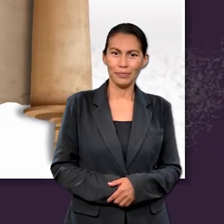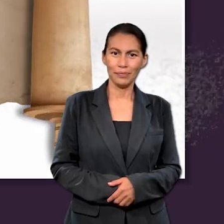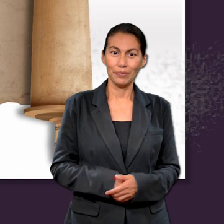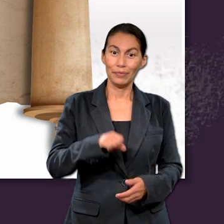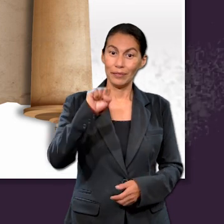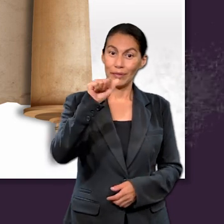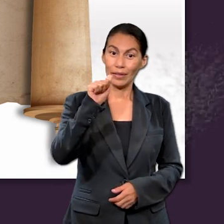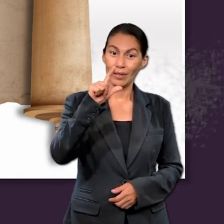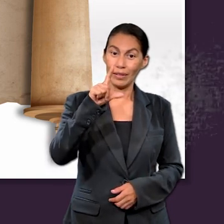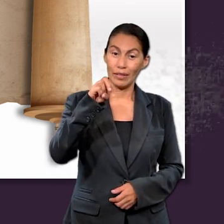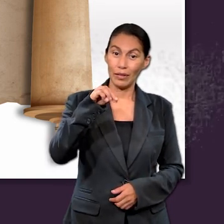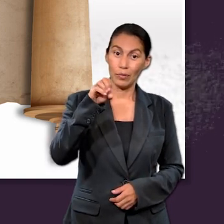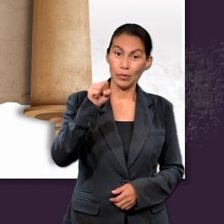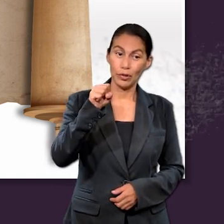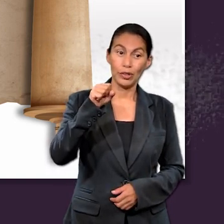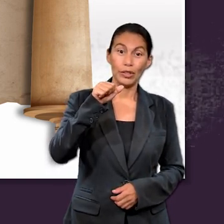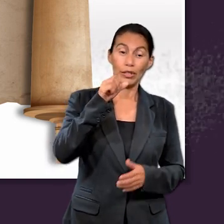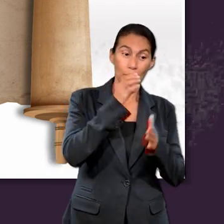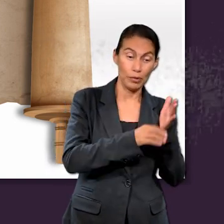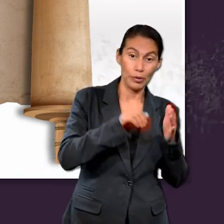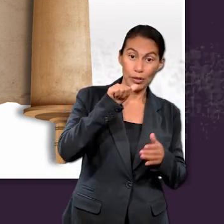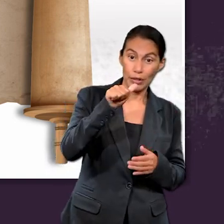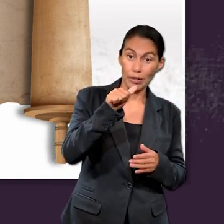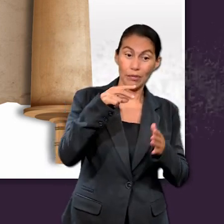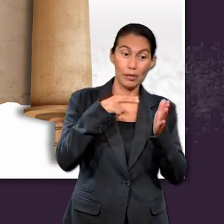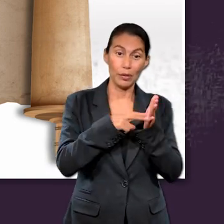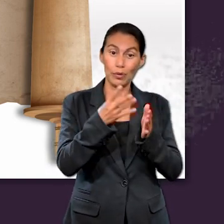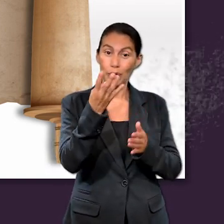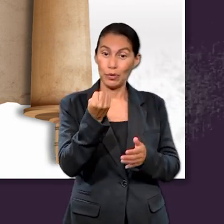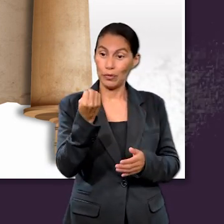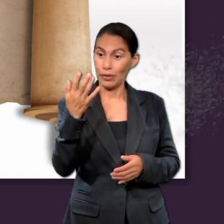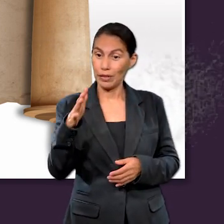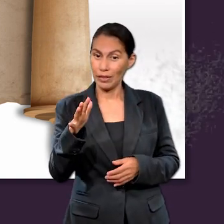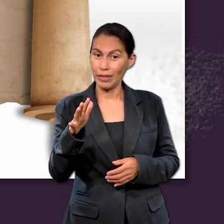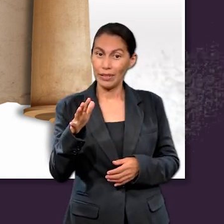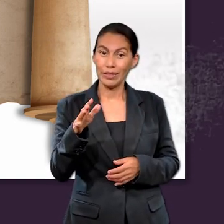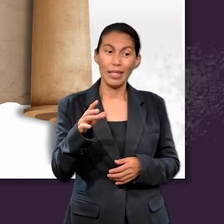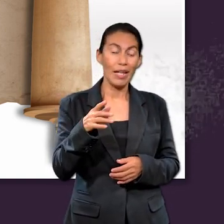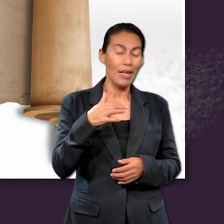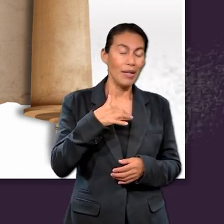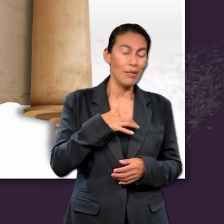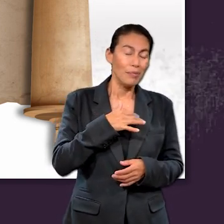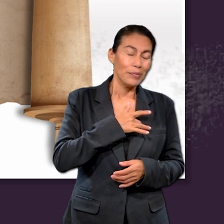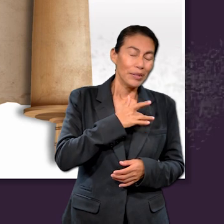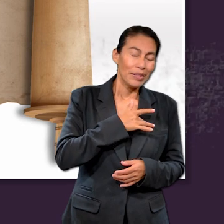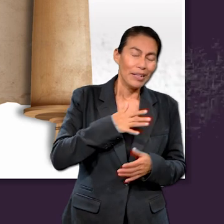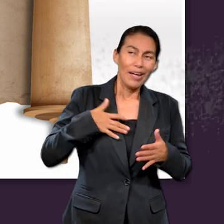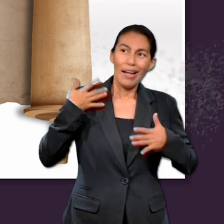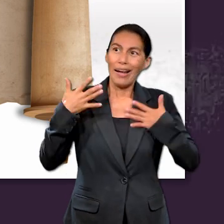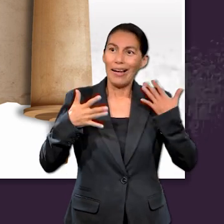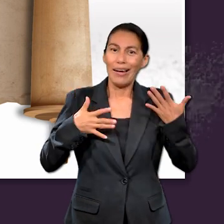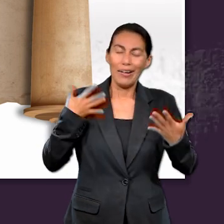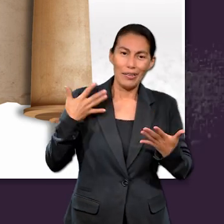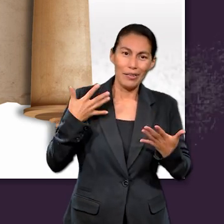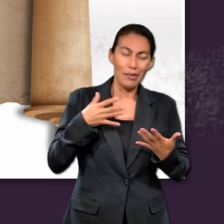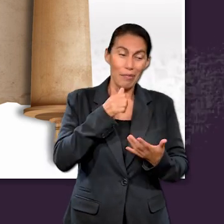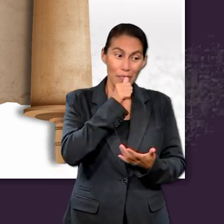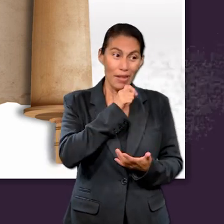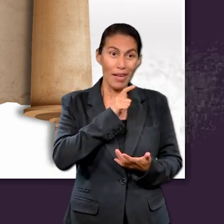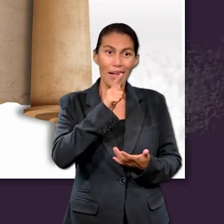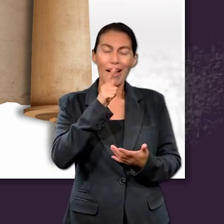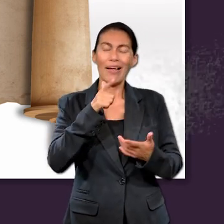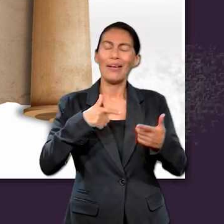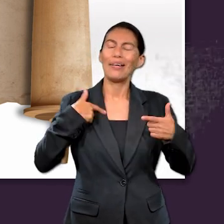Salmos 16.9.10 Se alegró por tanto mi corazón y se gozó mi alma. Mi carne también